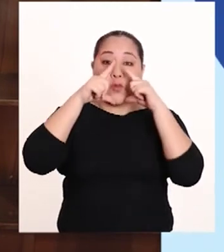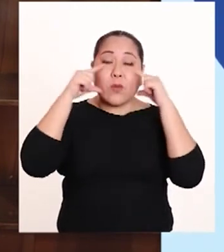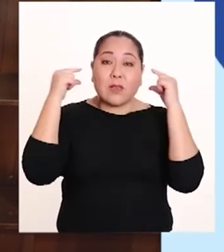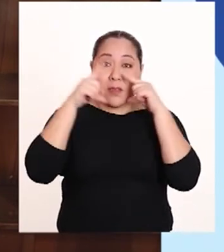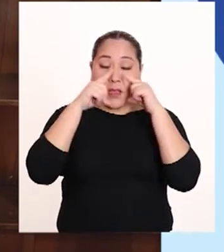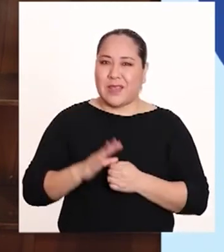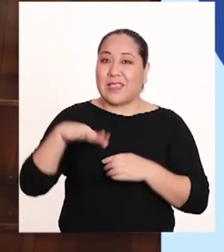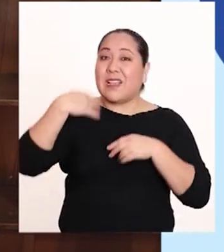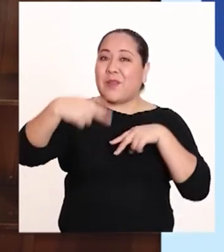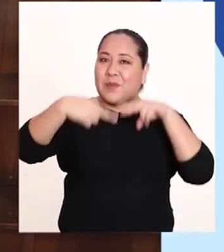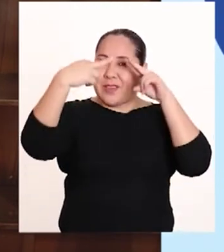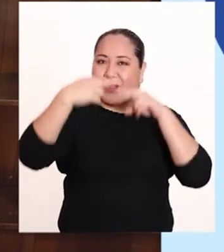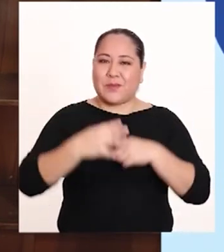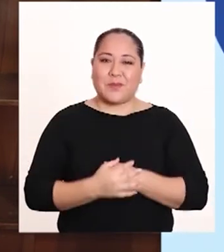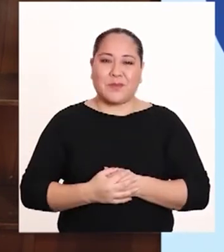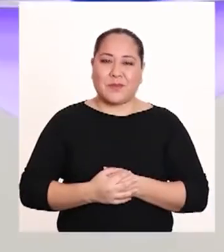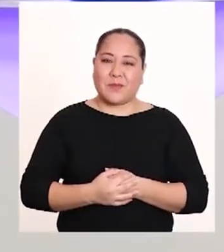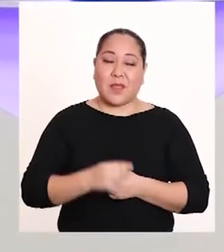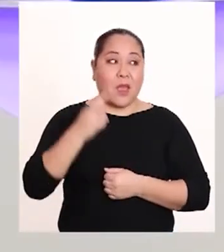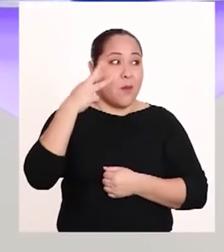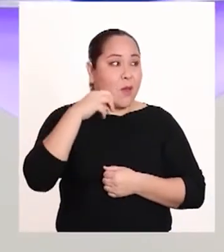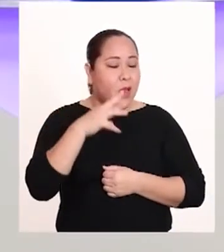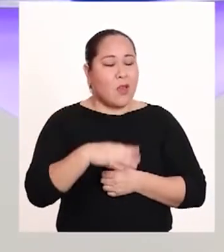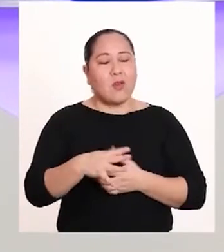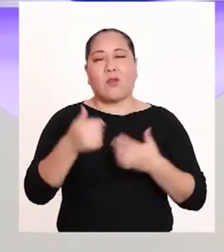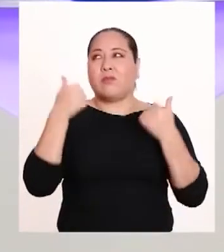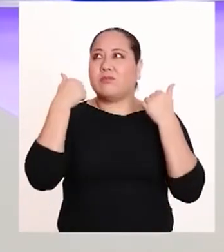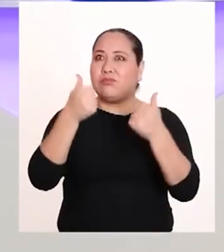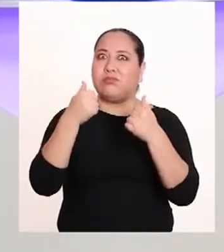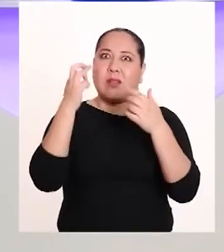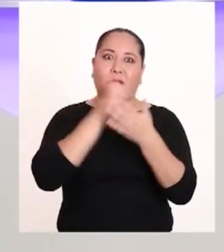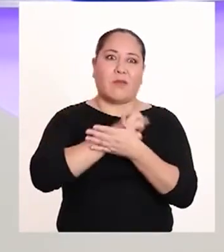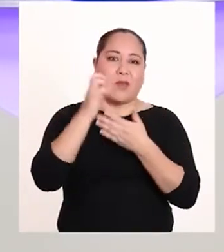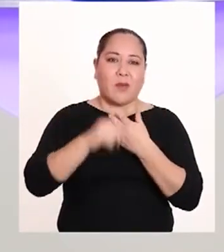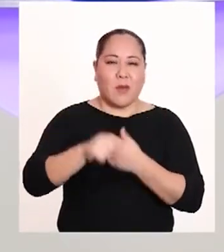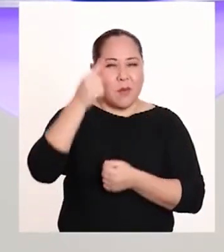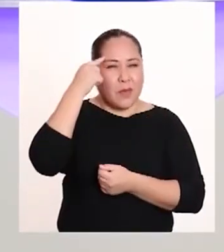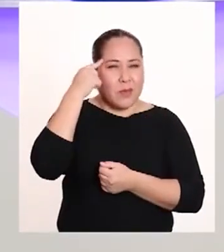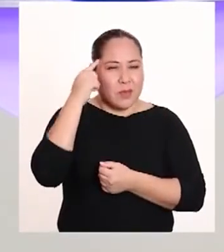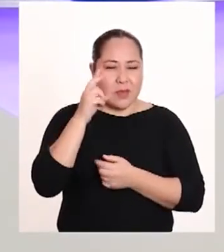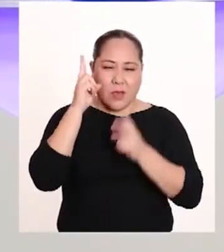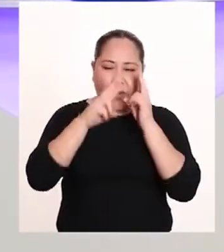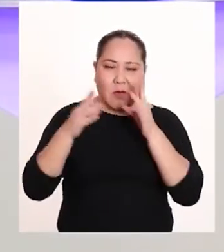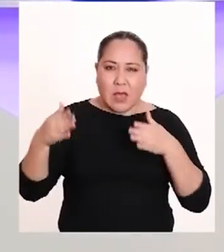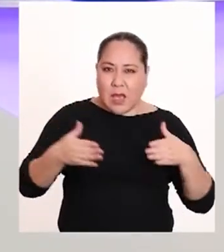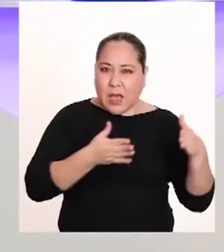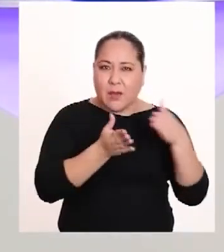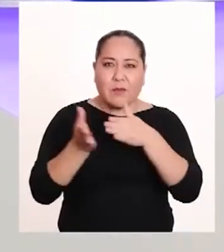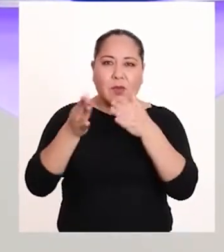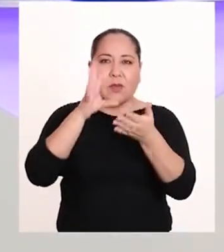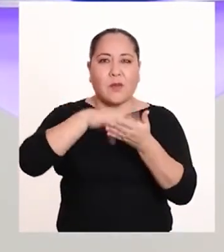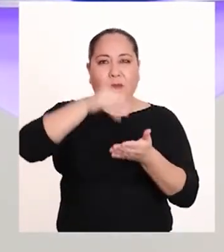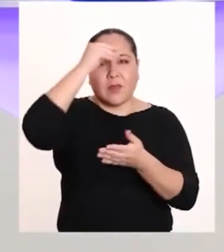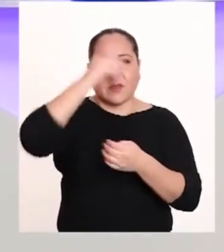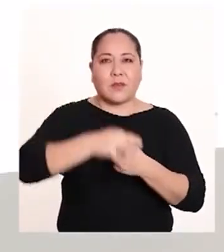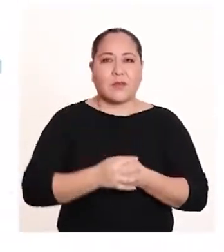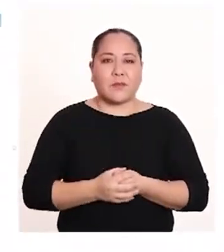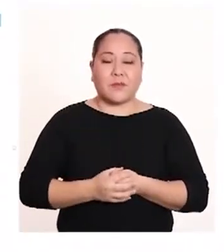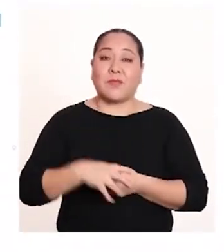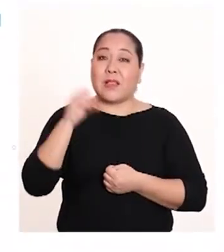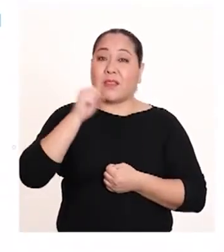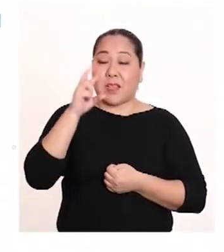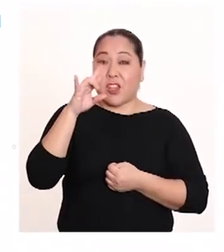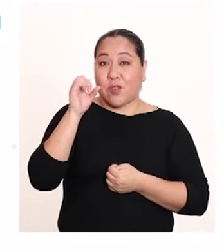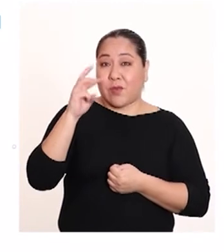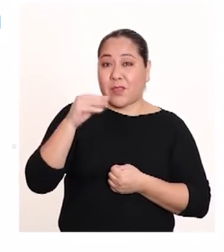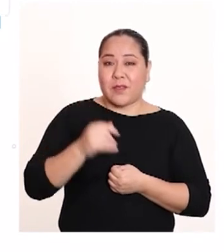doble mascarilla. Hasta la próxima. Mario, qué buen programa. ¿Te parece si revisamos cómo vamos en nuestro camino de aprendizaje?